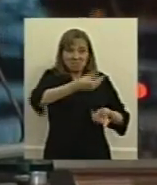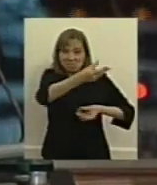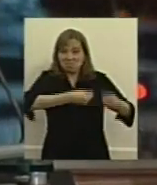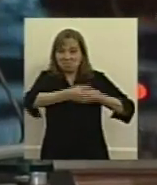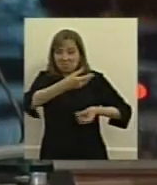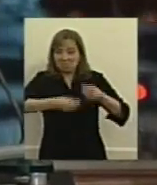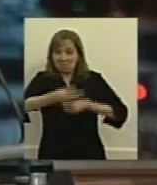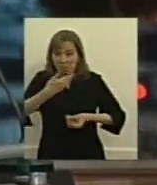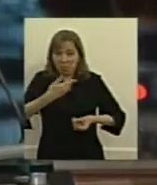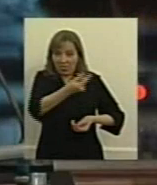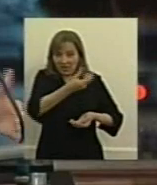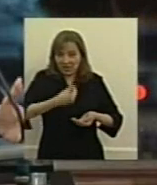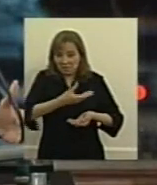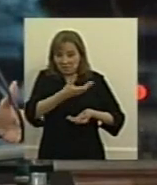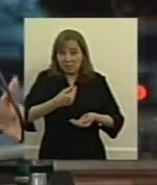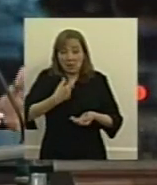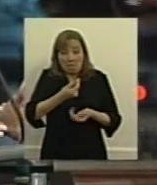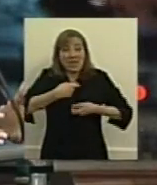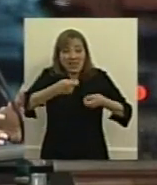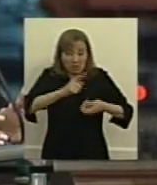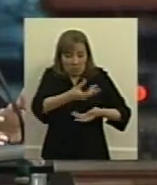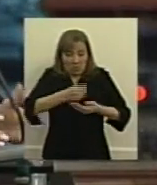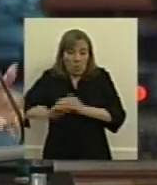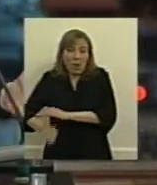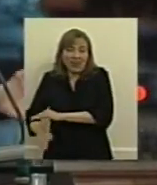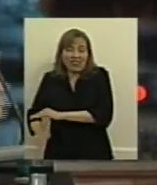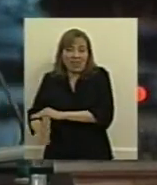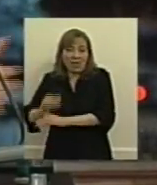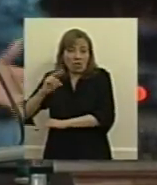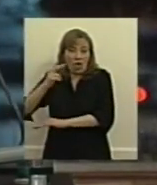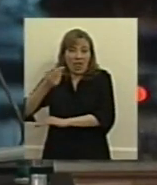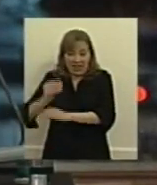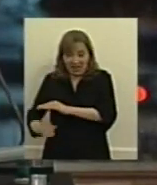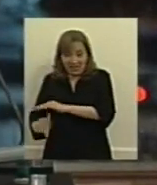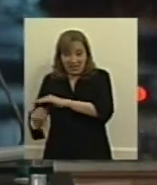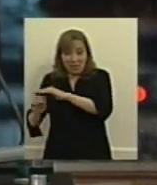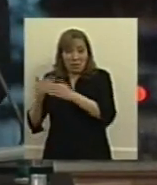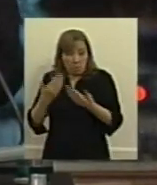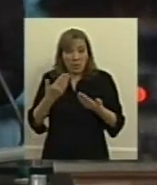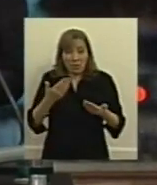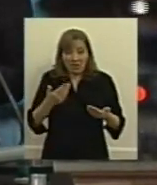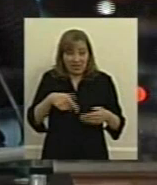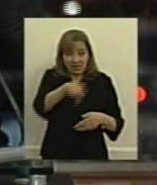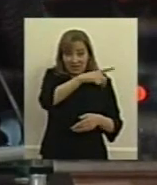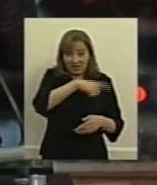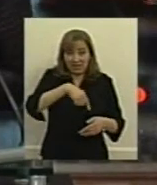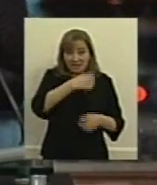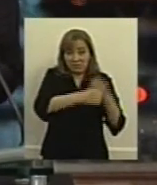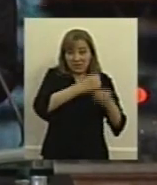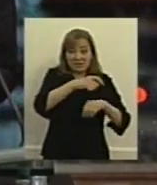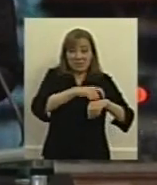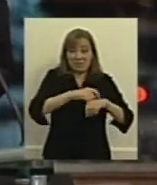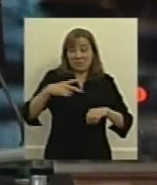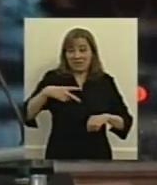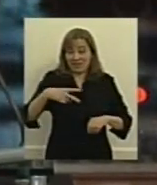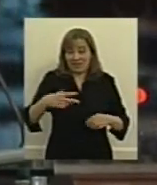dividendos ni utilidades sino simplemente para atesoramiento de divisa extranjera con lo cual creo que sinceramente todo ese